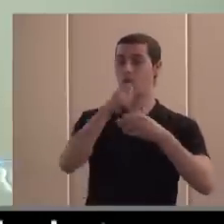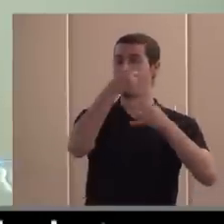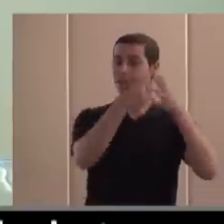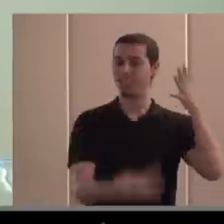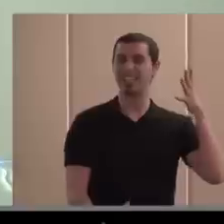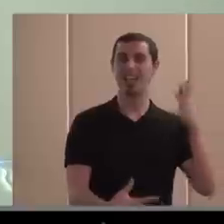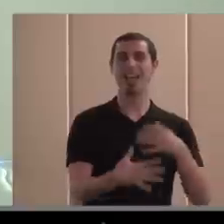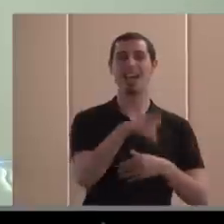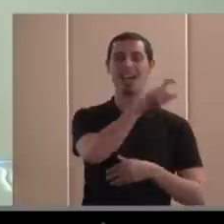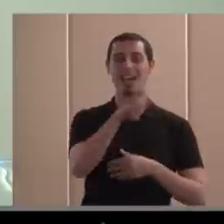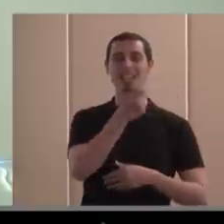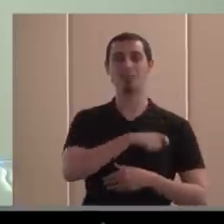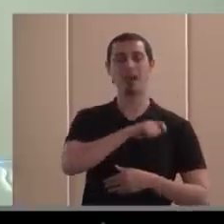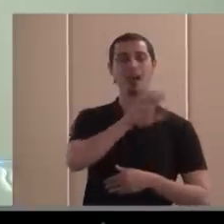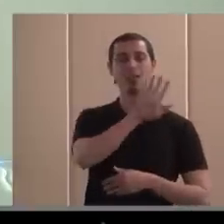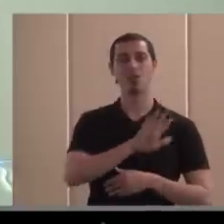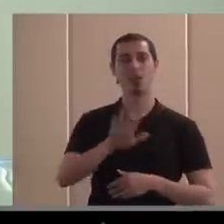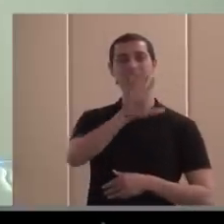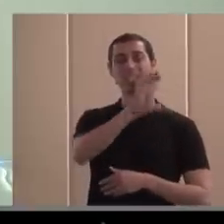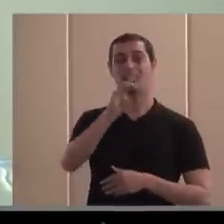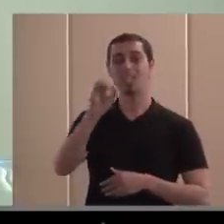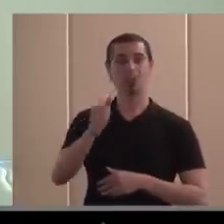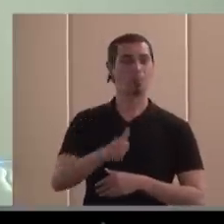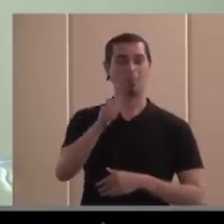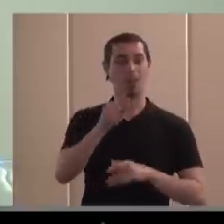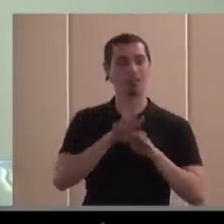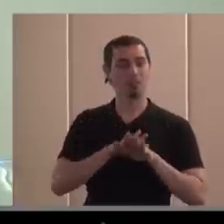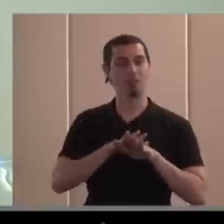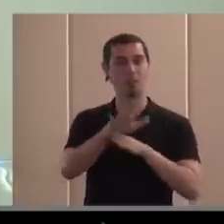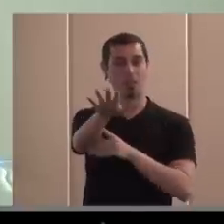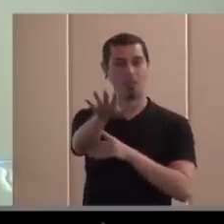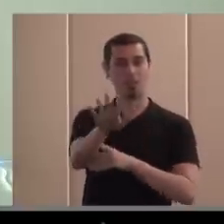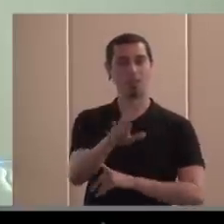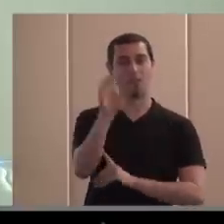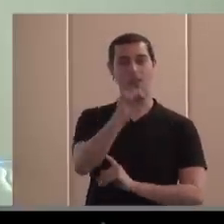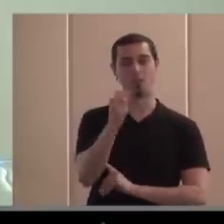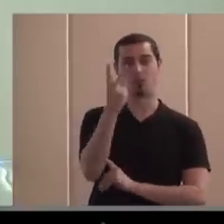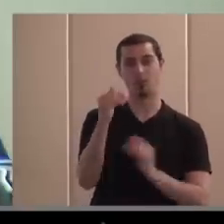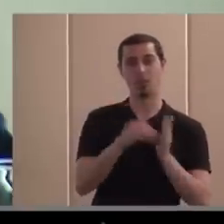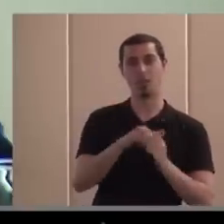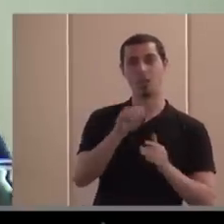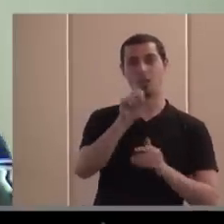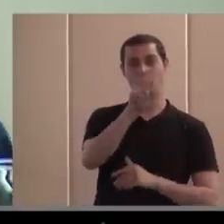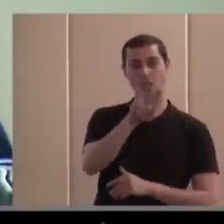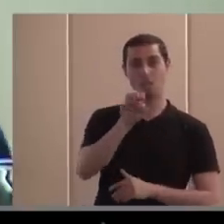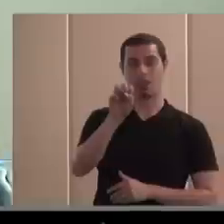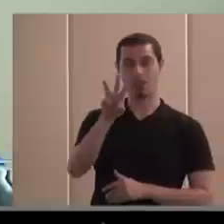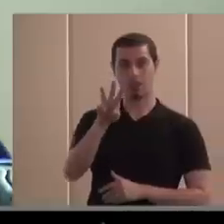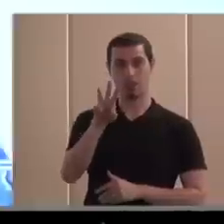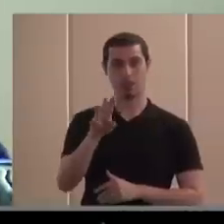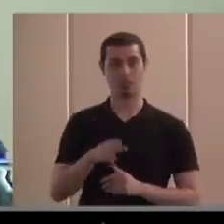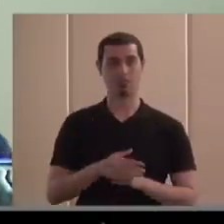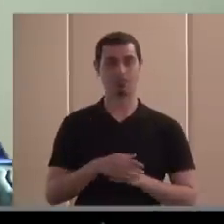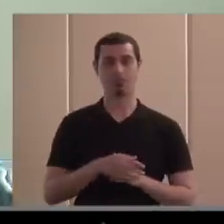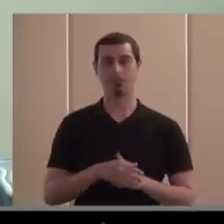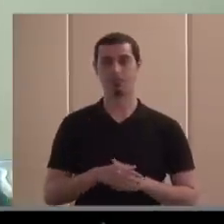españoles más influyentes de los años 2010, 11, 12, 13, en el ámbito poder alternativo. O sea